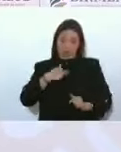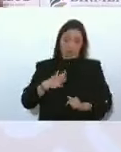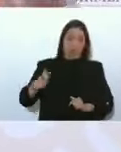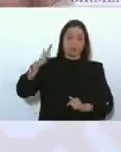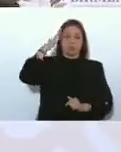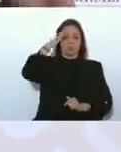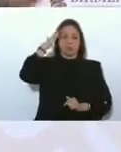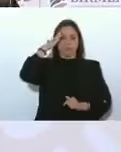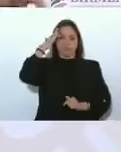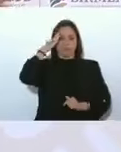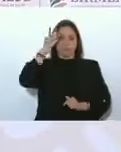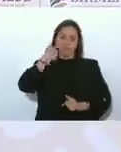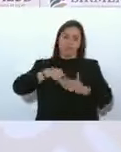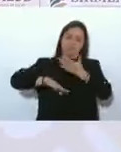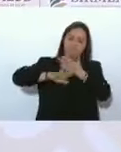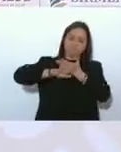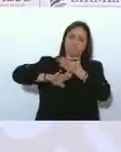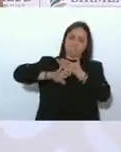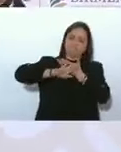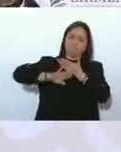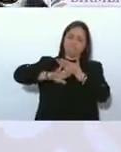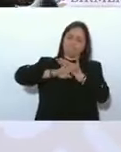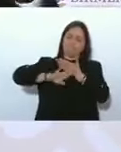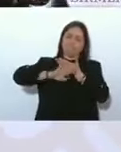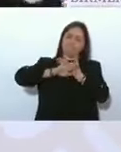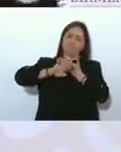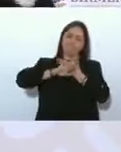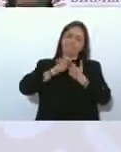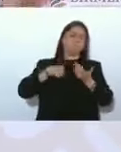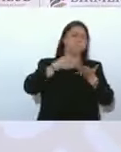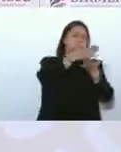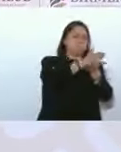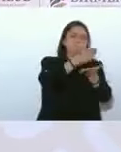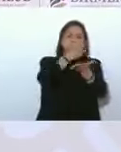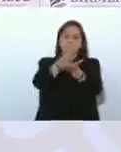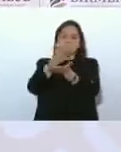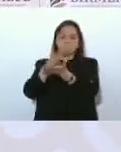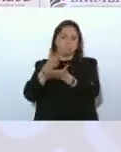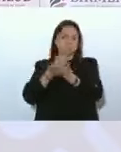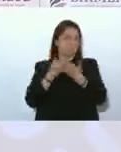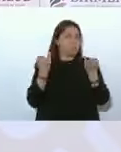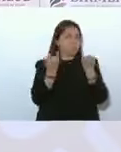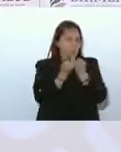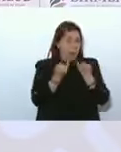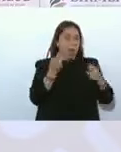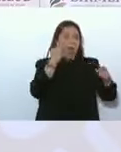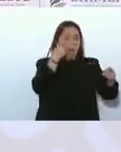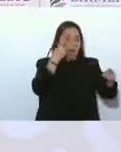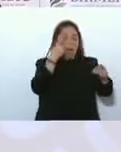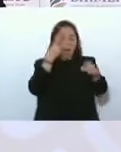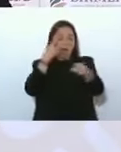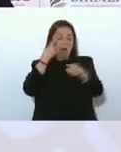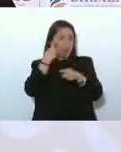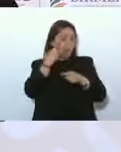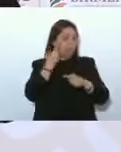le estén reclamando en todos lados. Así me traían y en los medios